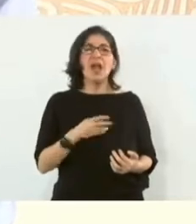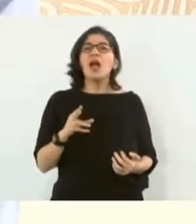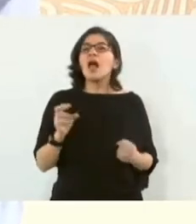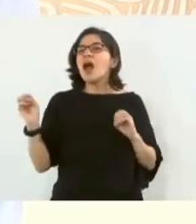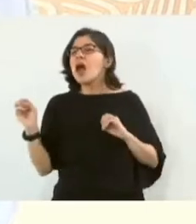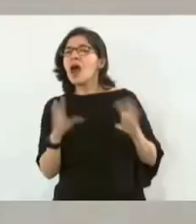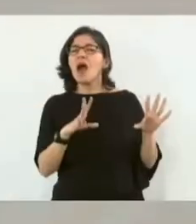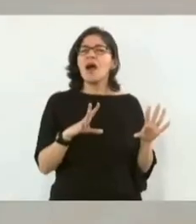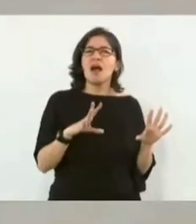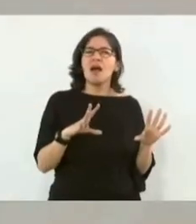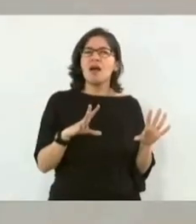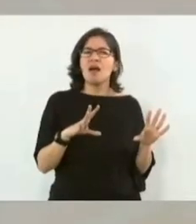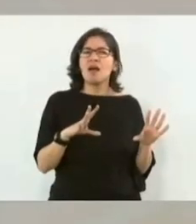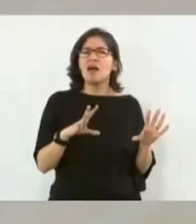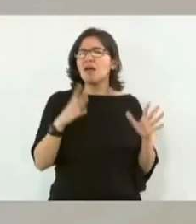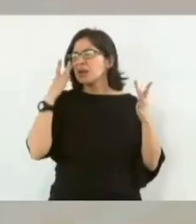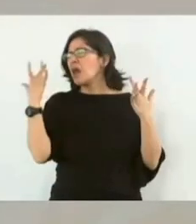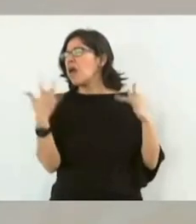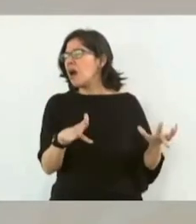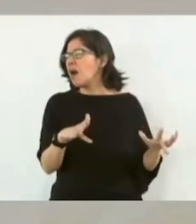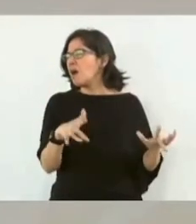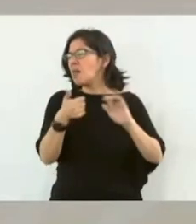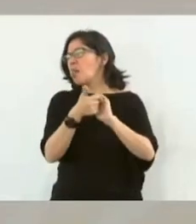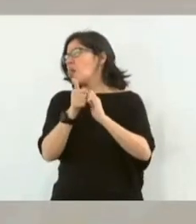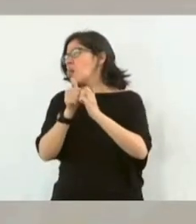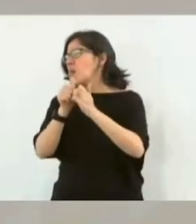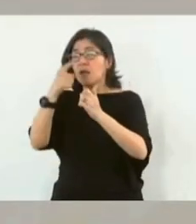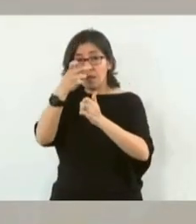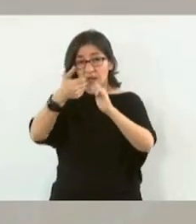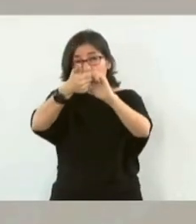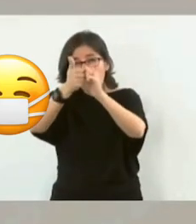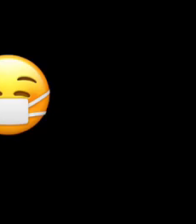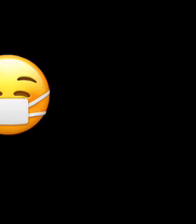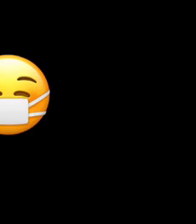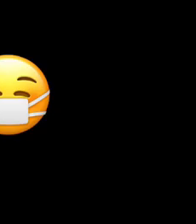hacia la transformación de nuestro país.